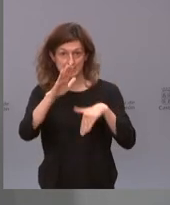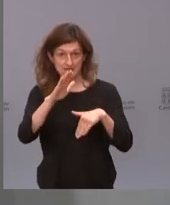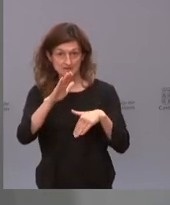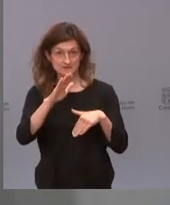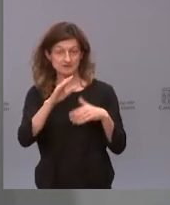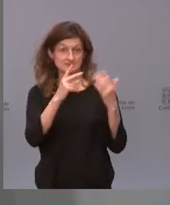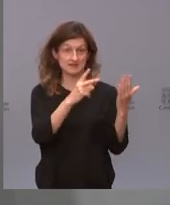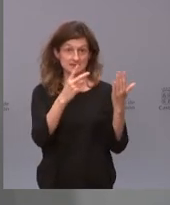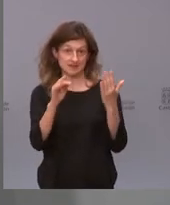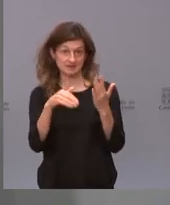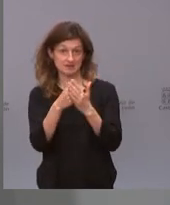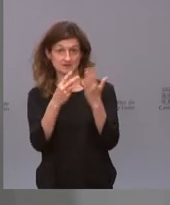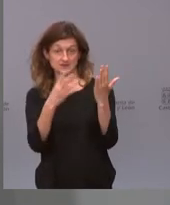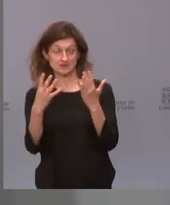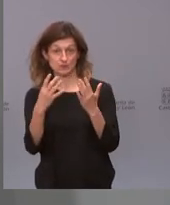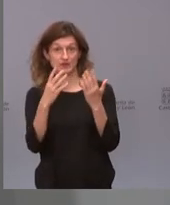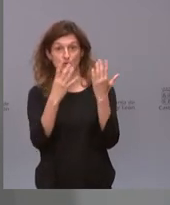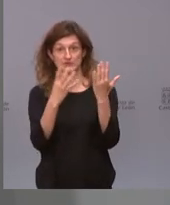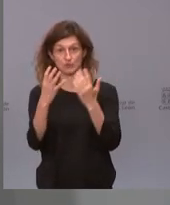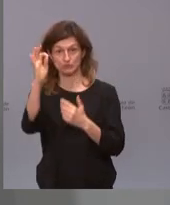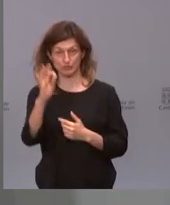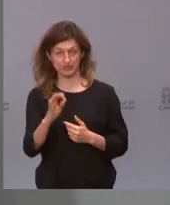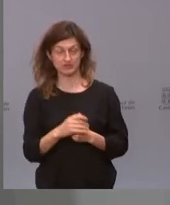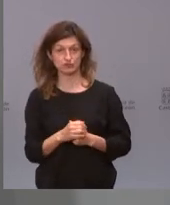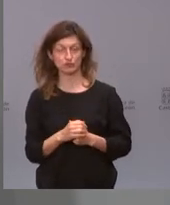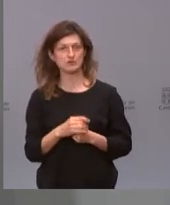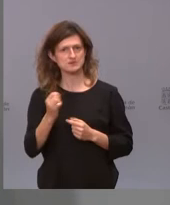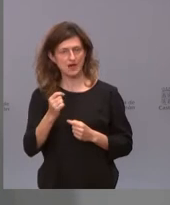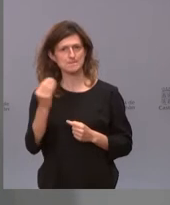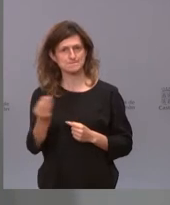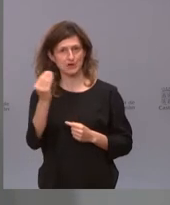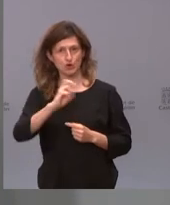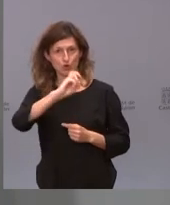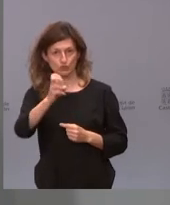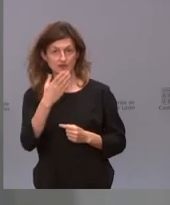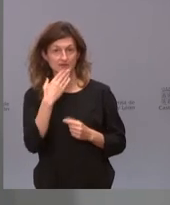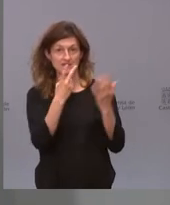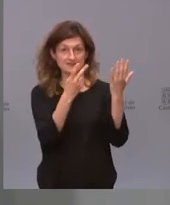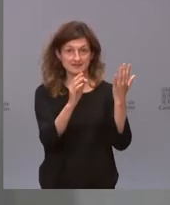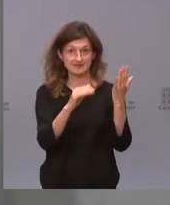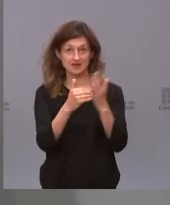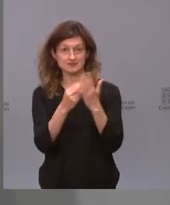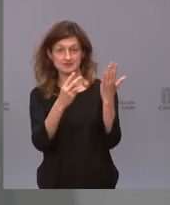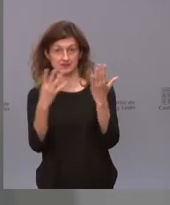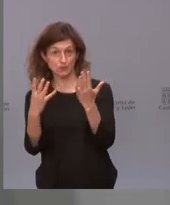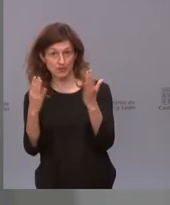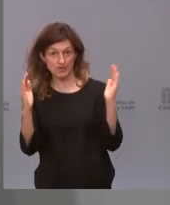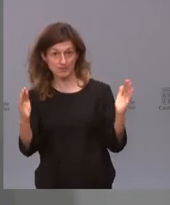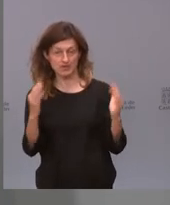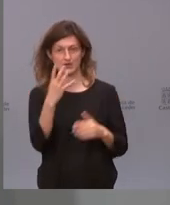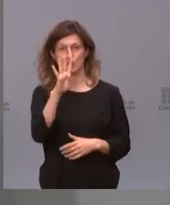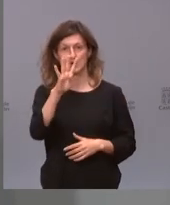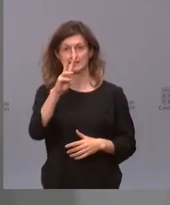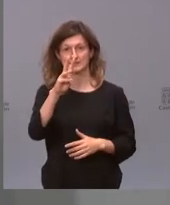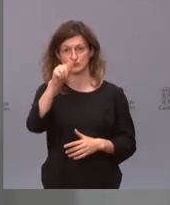de 70 a 79 en el 94, pero ya vamos avanzando en las otras, es decir, de 70 a 79 tenemos el 43